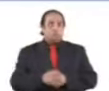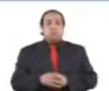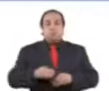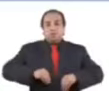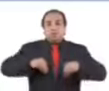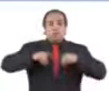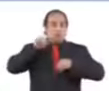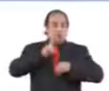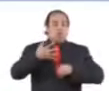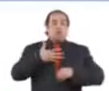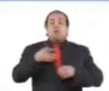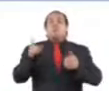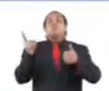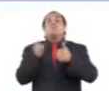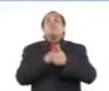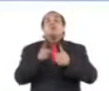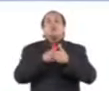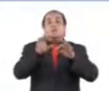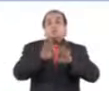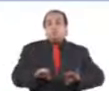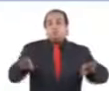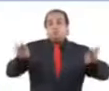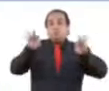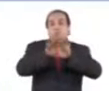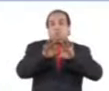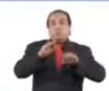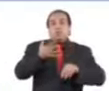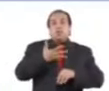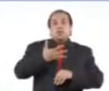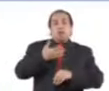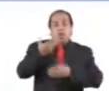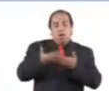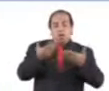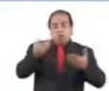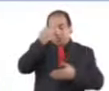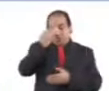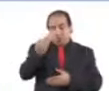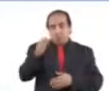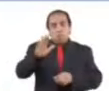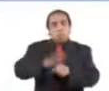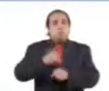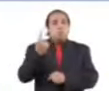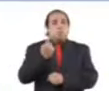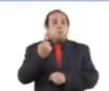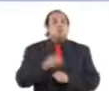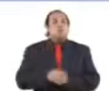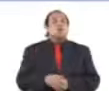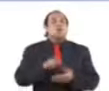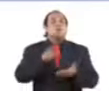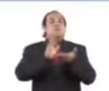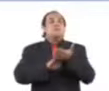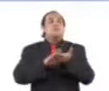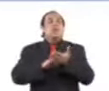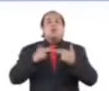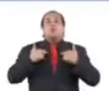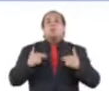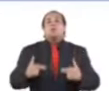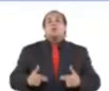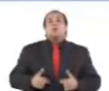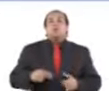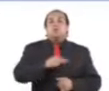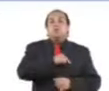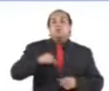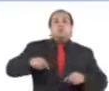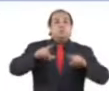mayor prioridad y relevancia entre las causas de nuestro tiempo, porque apela a la humanidad de